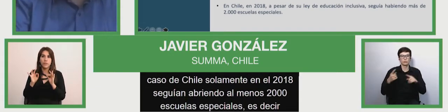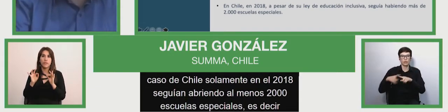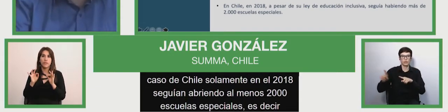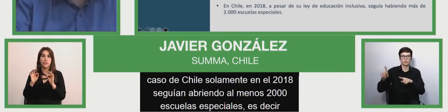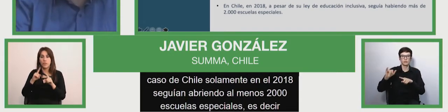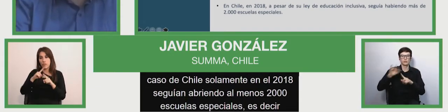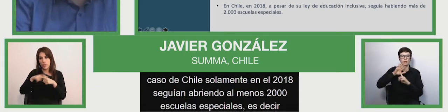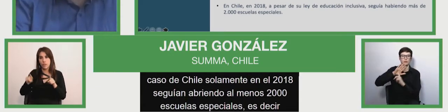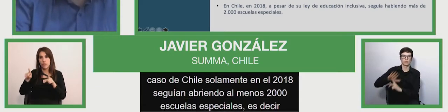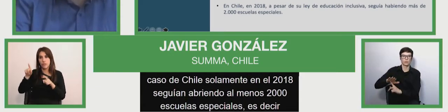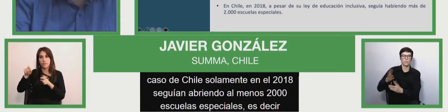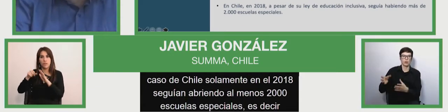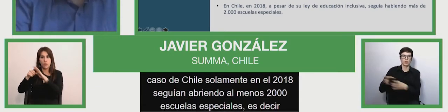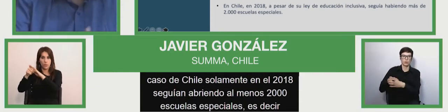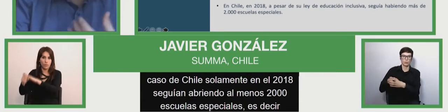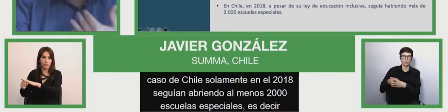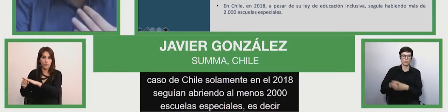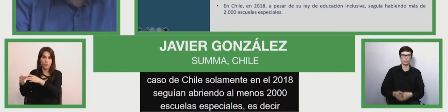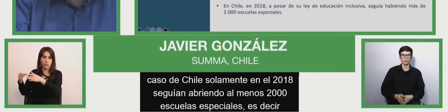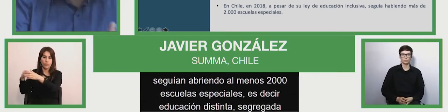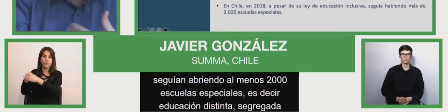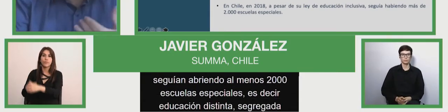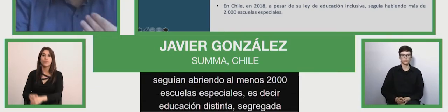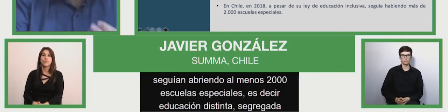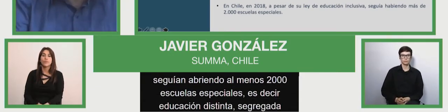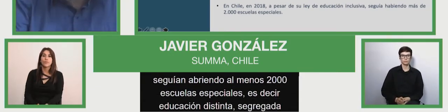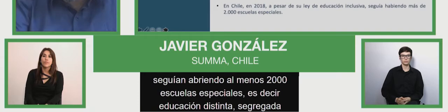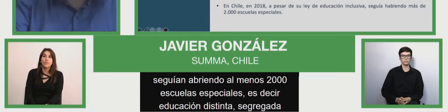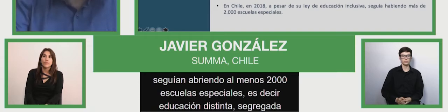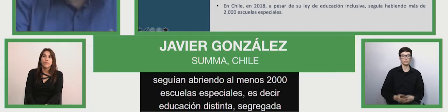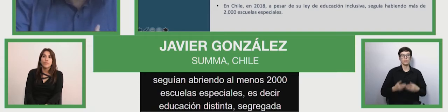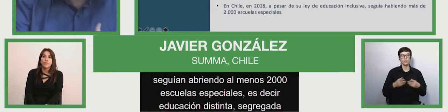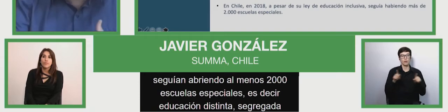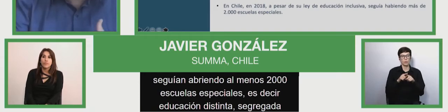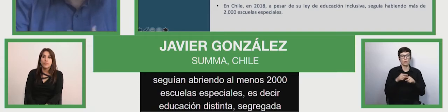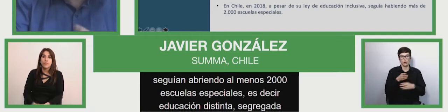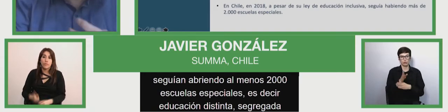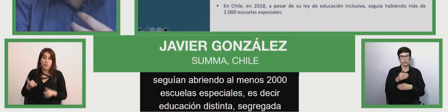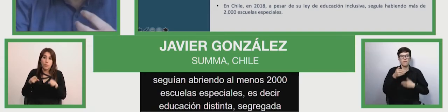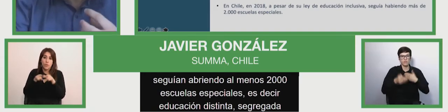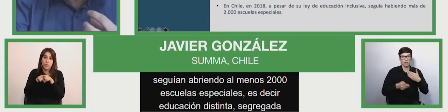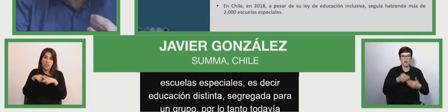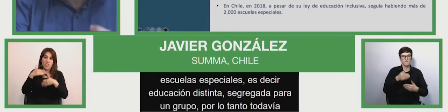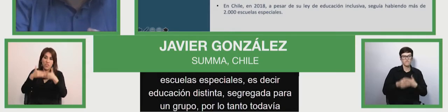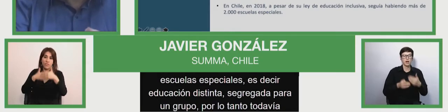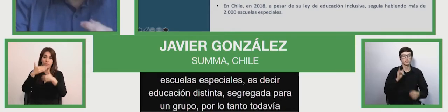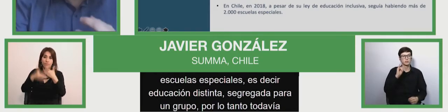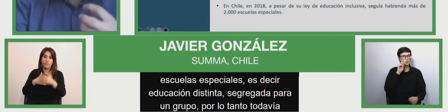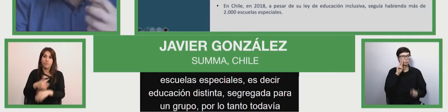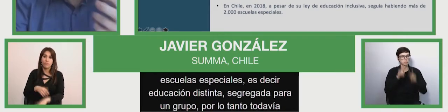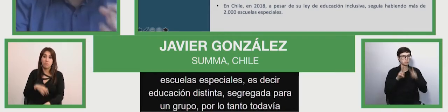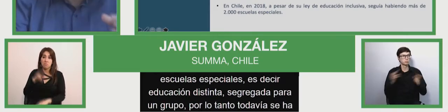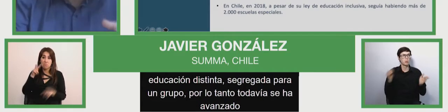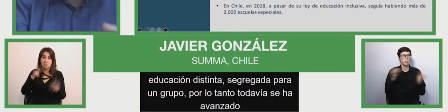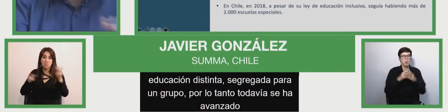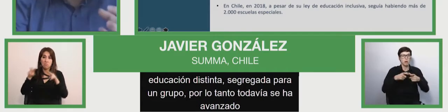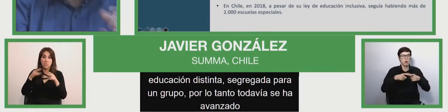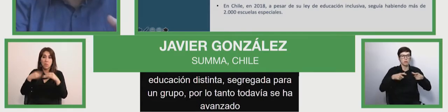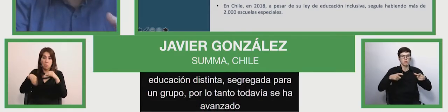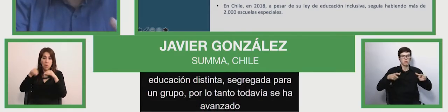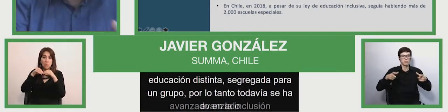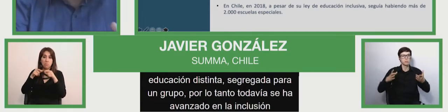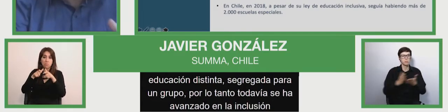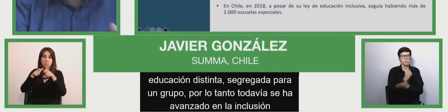para este grupo. lo tanto, todavía se ha avanzado, como digo, en visualizar y en concretar